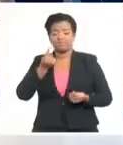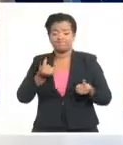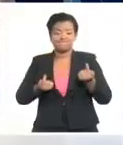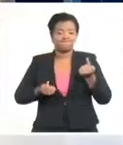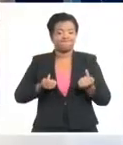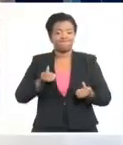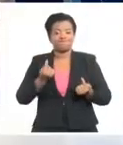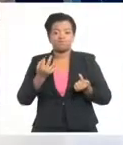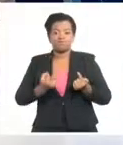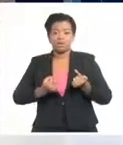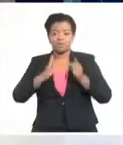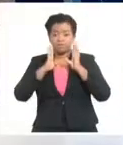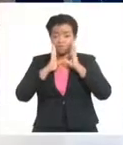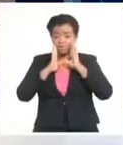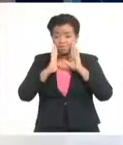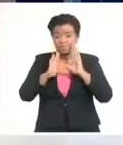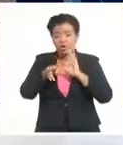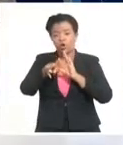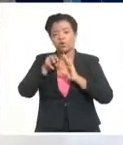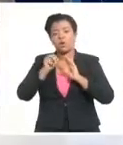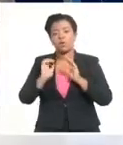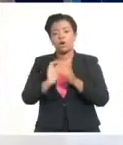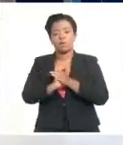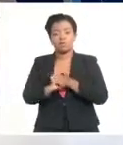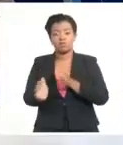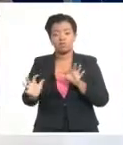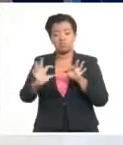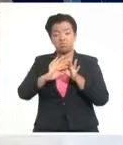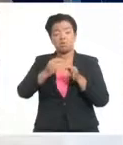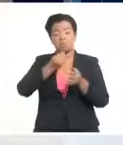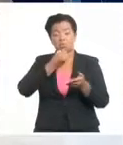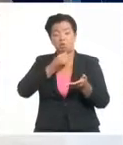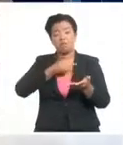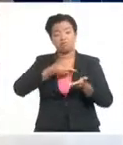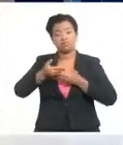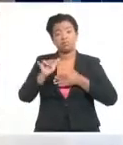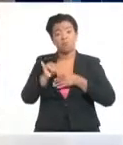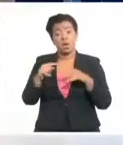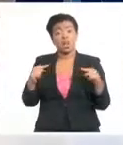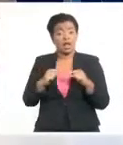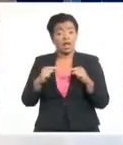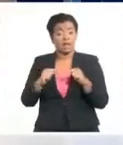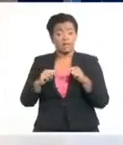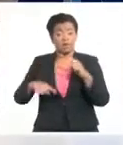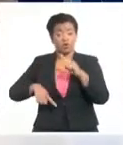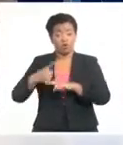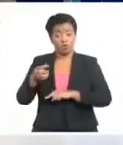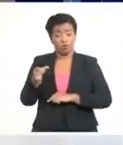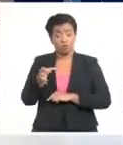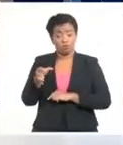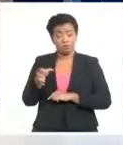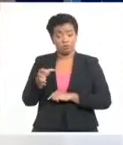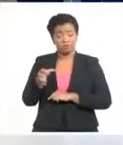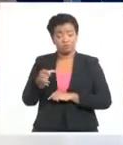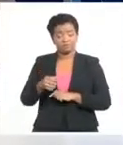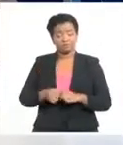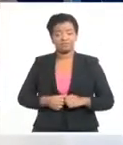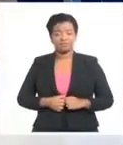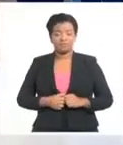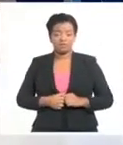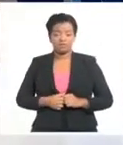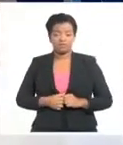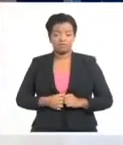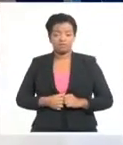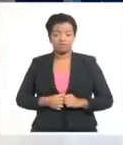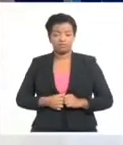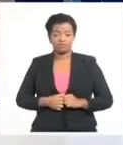y crear nuevos amigos y posiblemente nuevos enemigos. Imaginen además un espacio en el que se sienten a